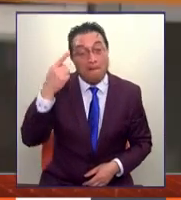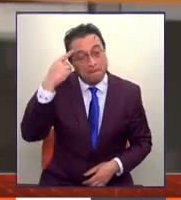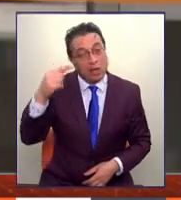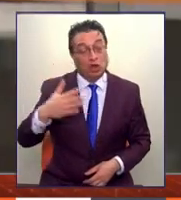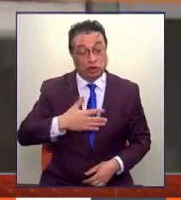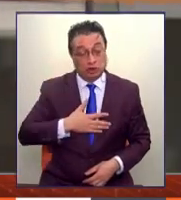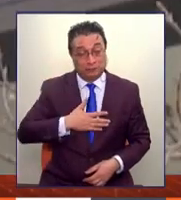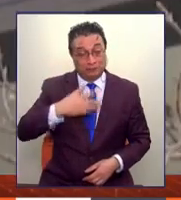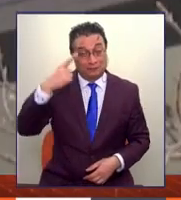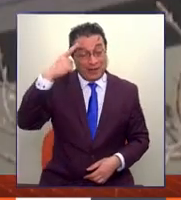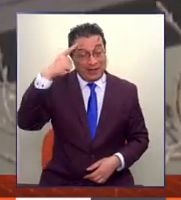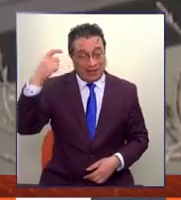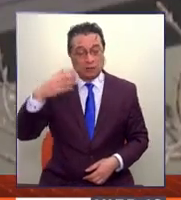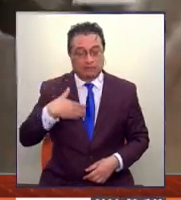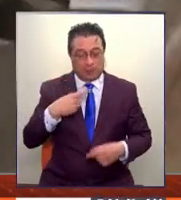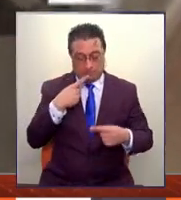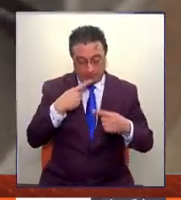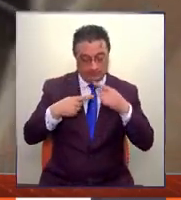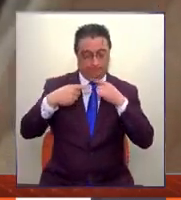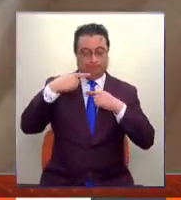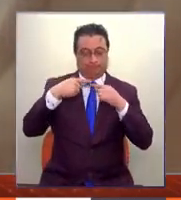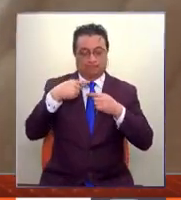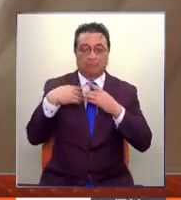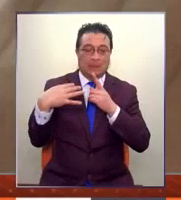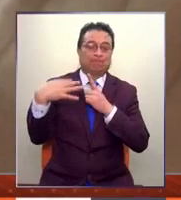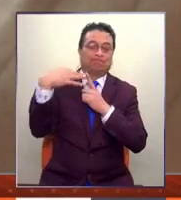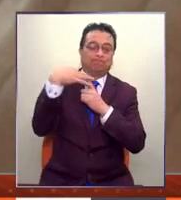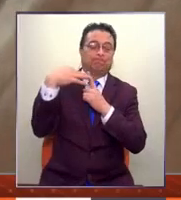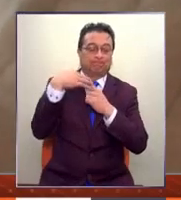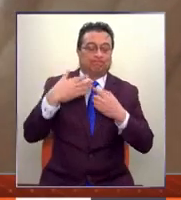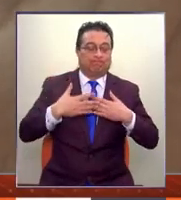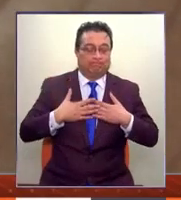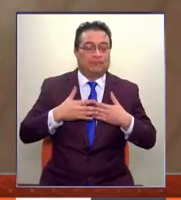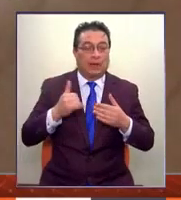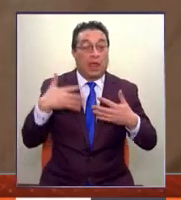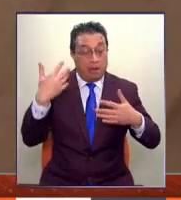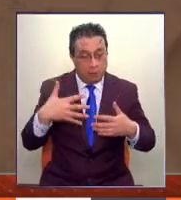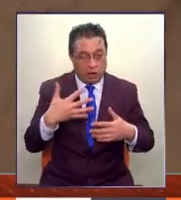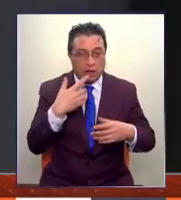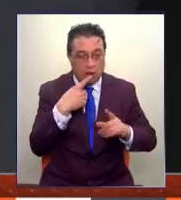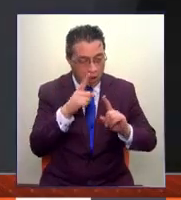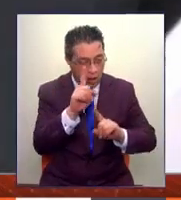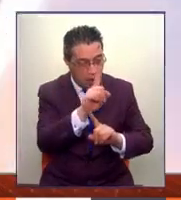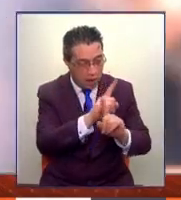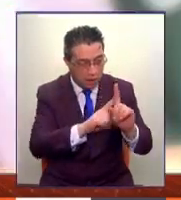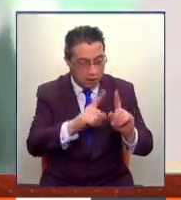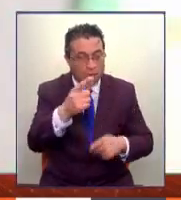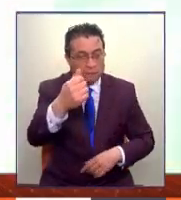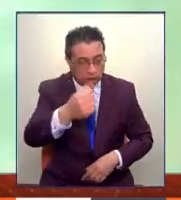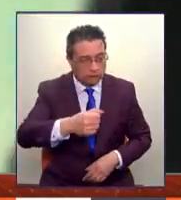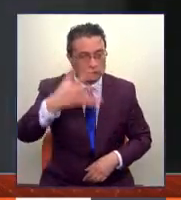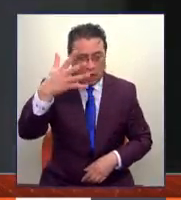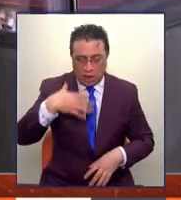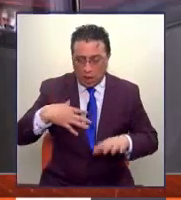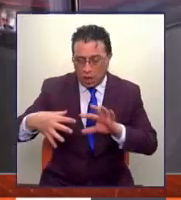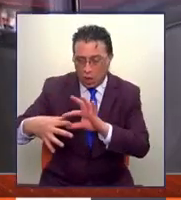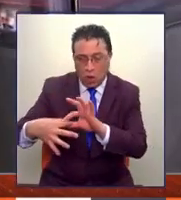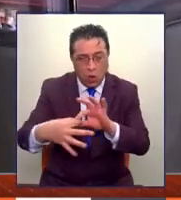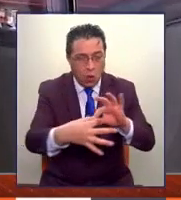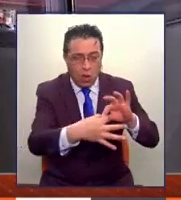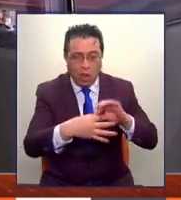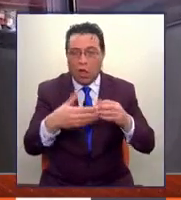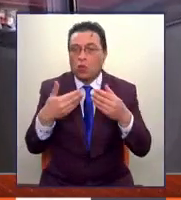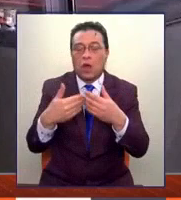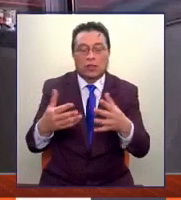viene la autocrítica, es importante convencer del valor de la unidad para cualquier sector